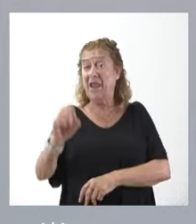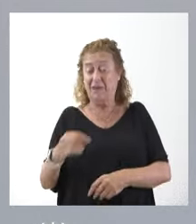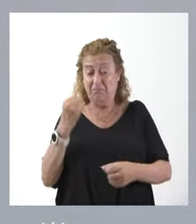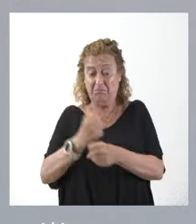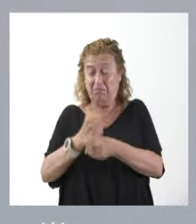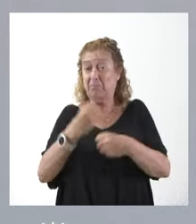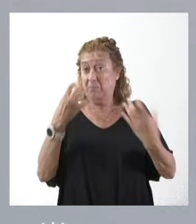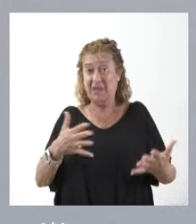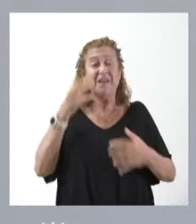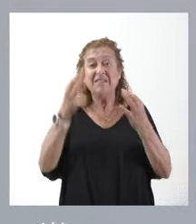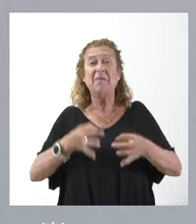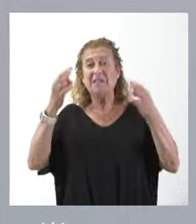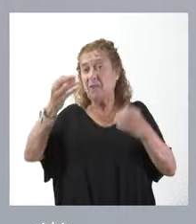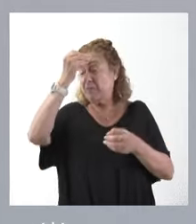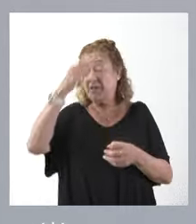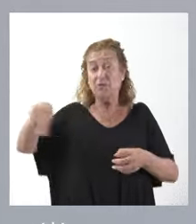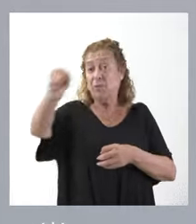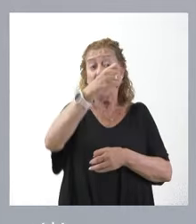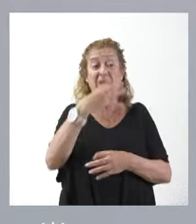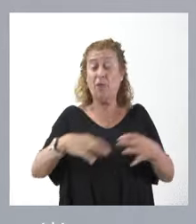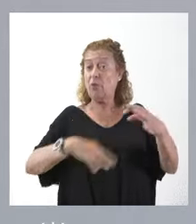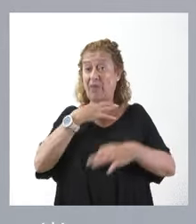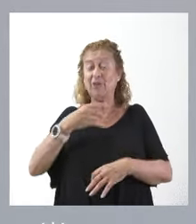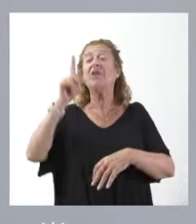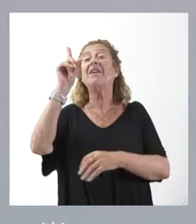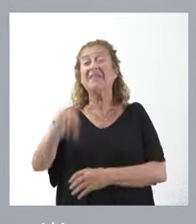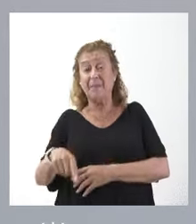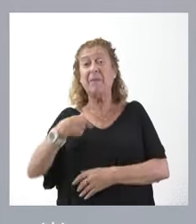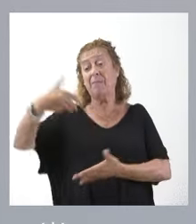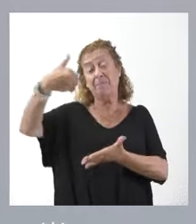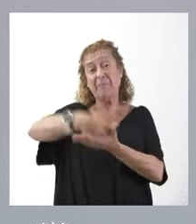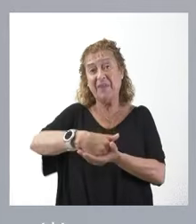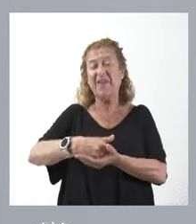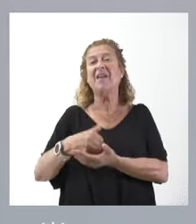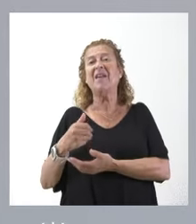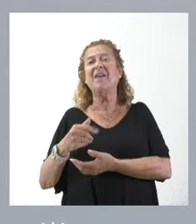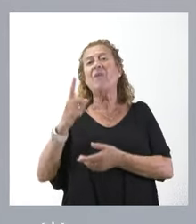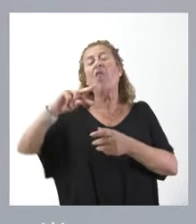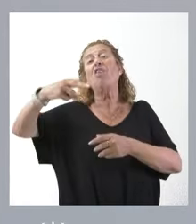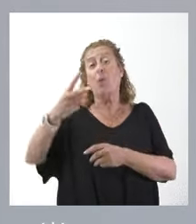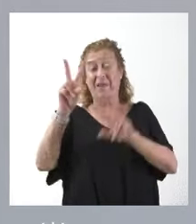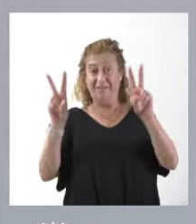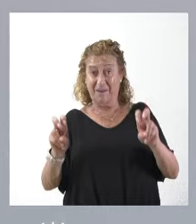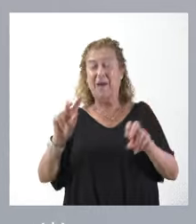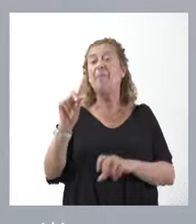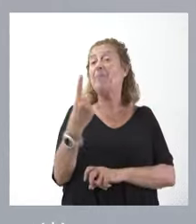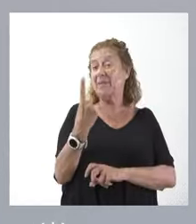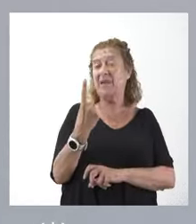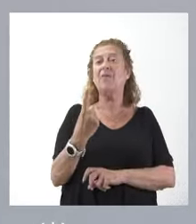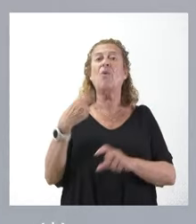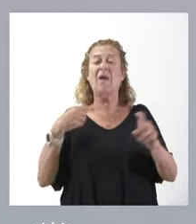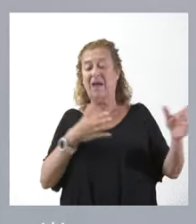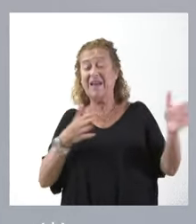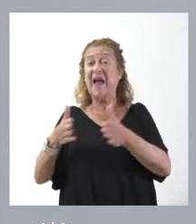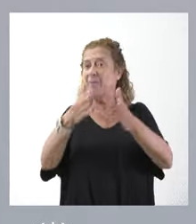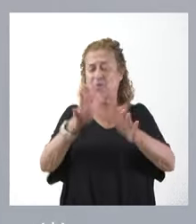hoy, pensando siempre en el interés de los ciudadanos. Y también lo que nos ha pedido es una doble cuestión. Primero, que tenemos una hoja de ruta muy